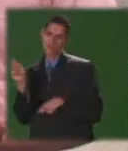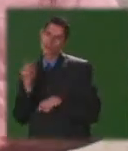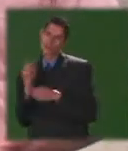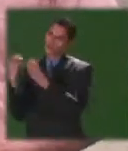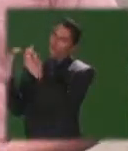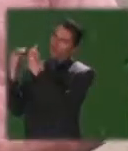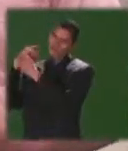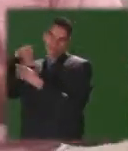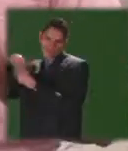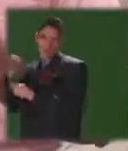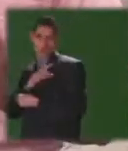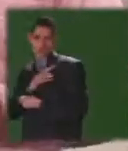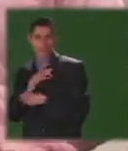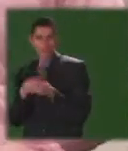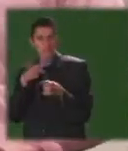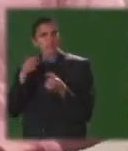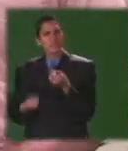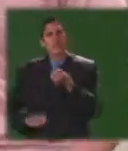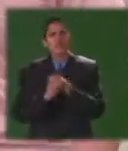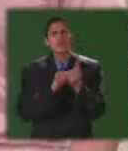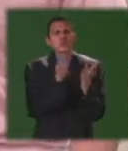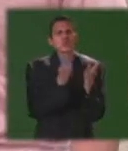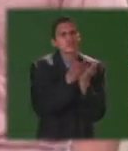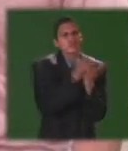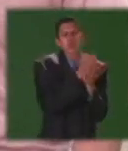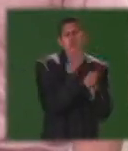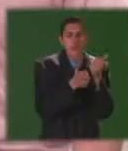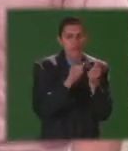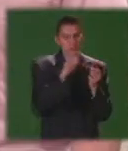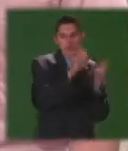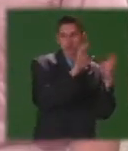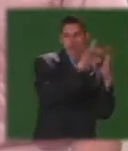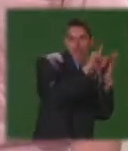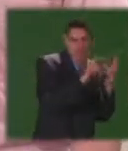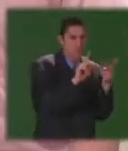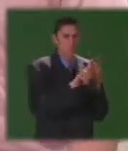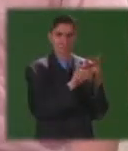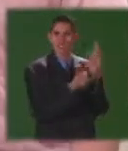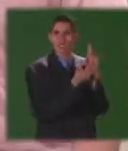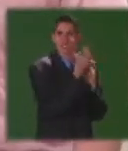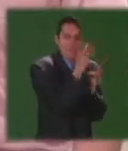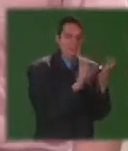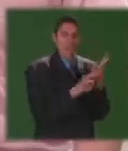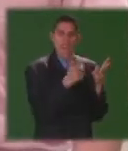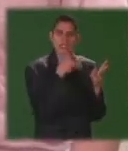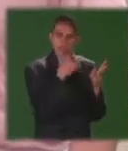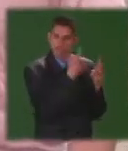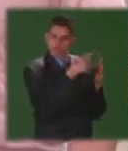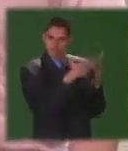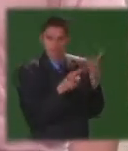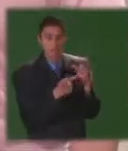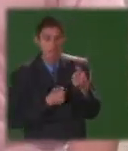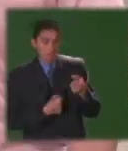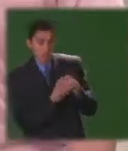programas que es dictar sociales matemáticas, inglés y cada una de estas asignaturas que a uno lo crecen como